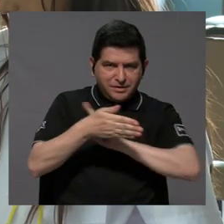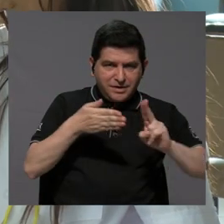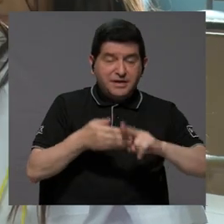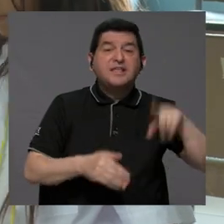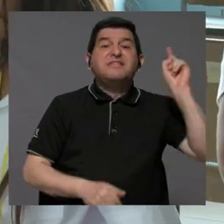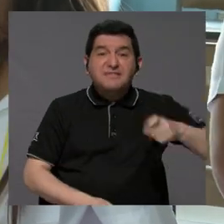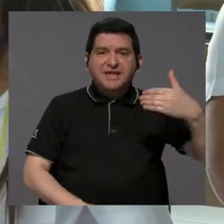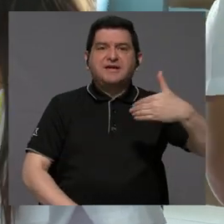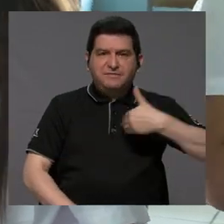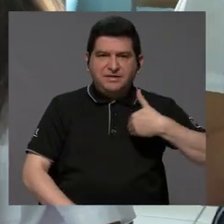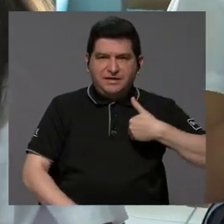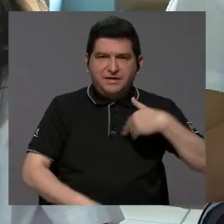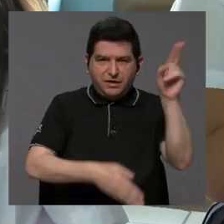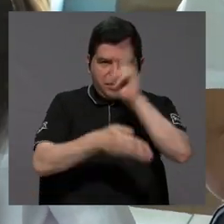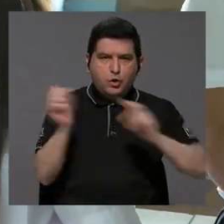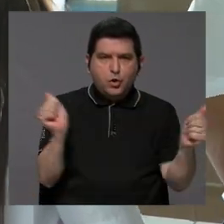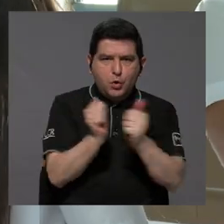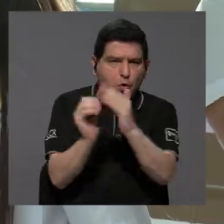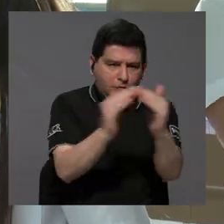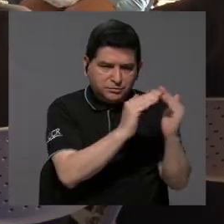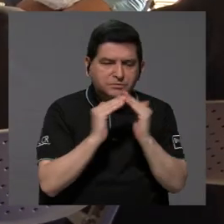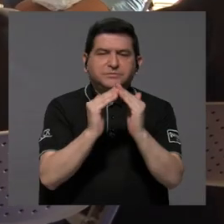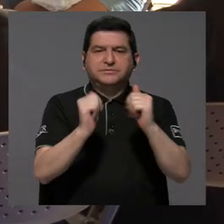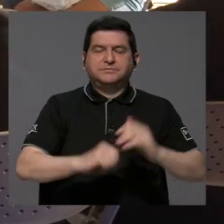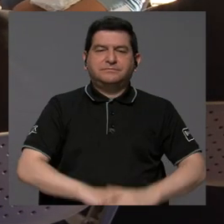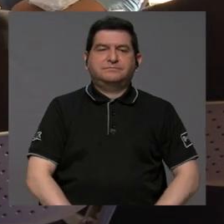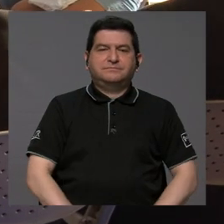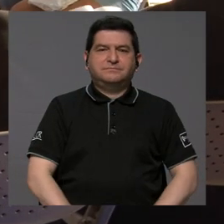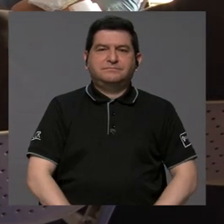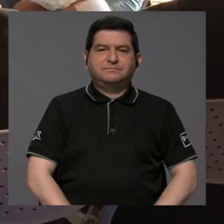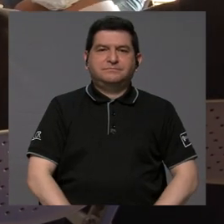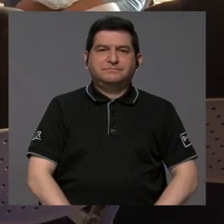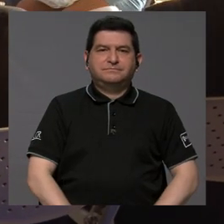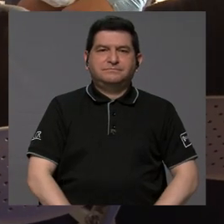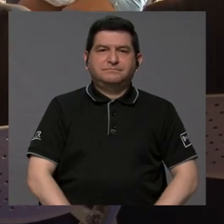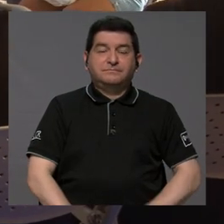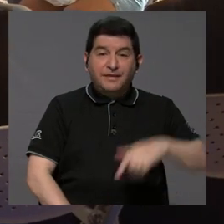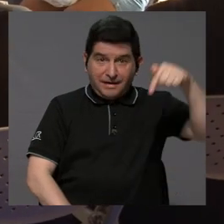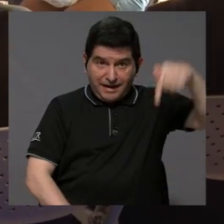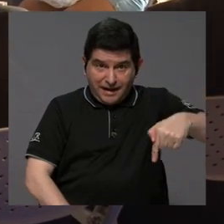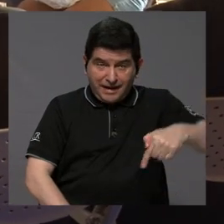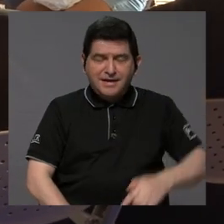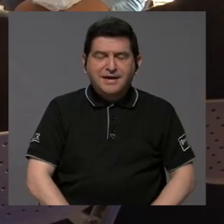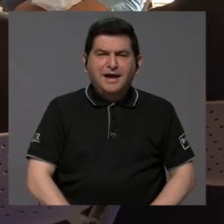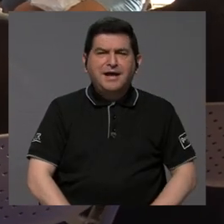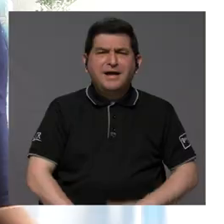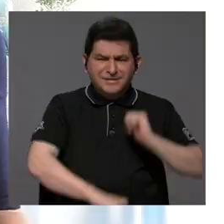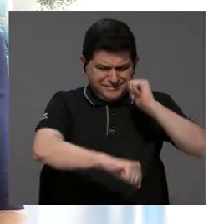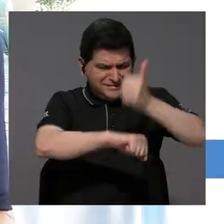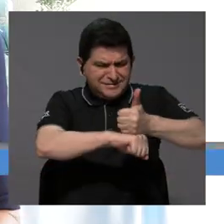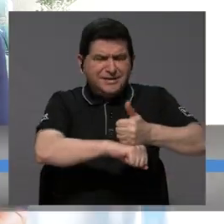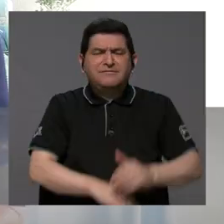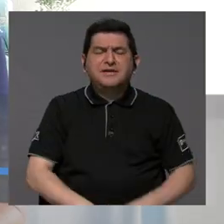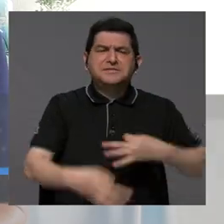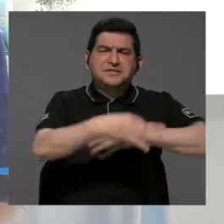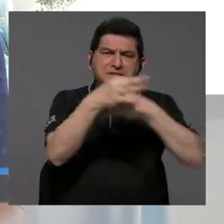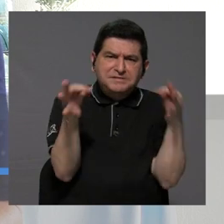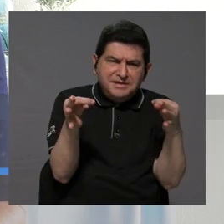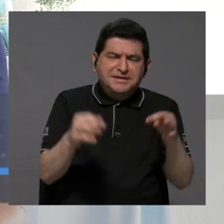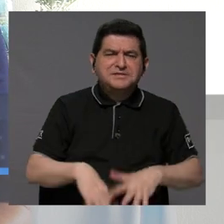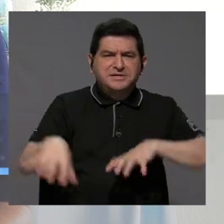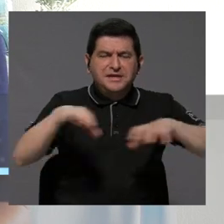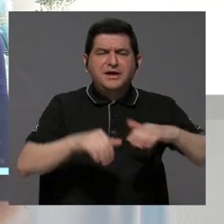universidad y que debe tener la universidad con las comunidades. Y aquí se patentiza, se traen